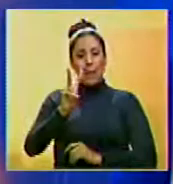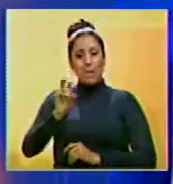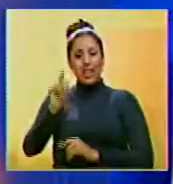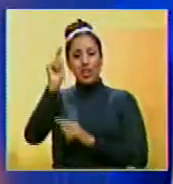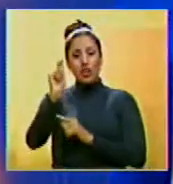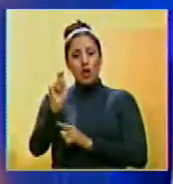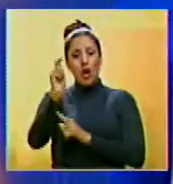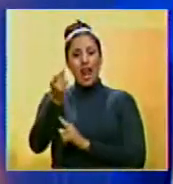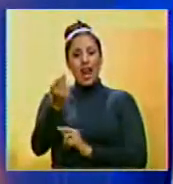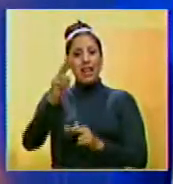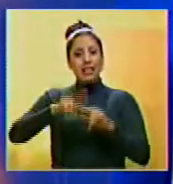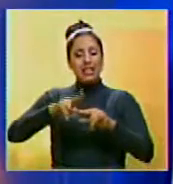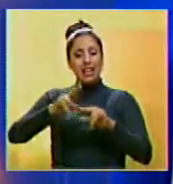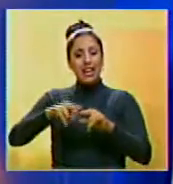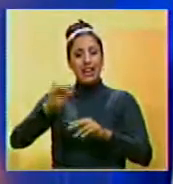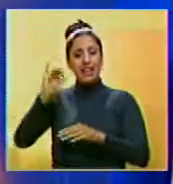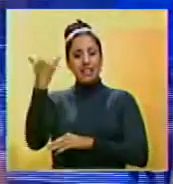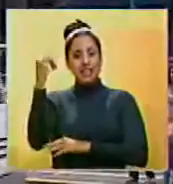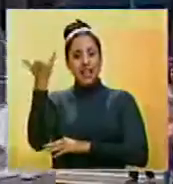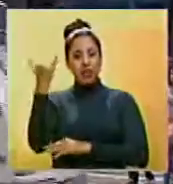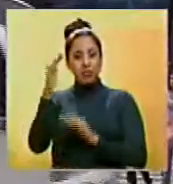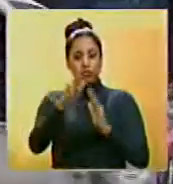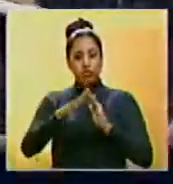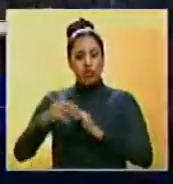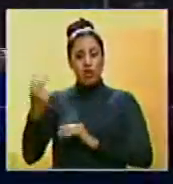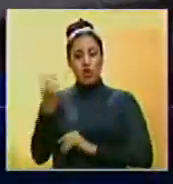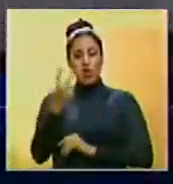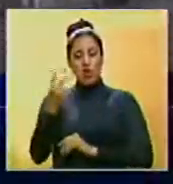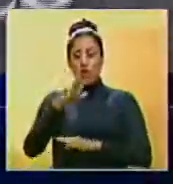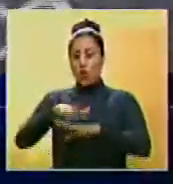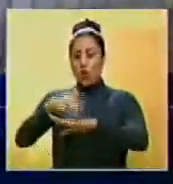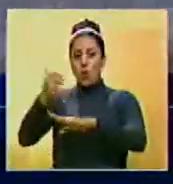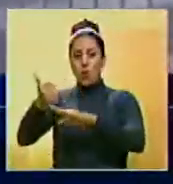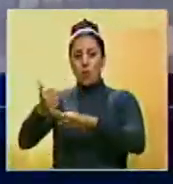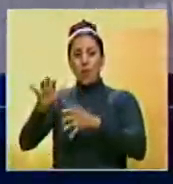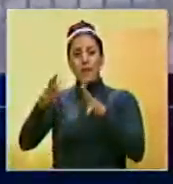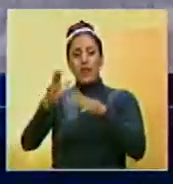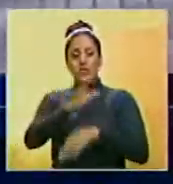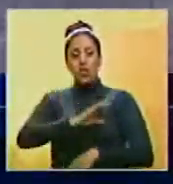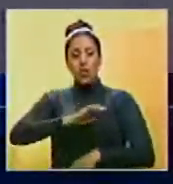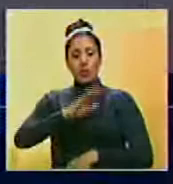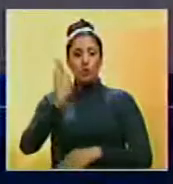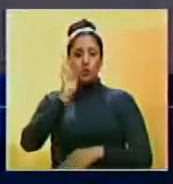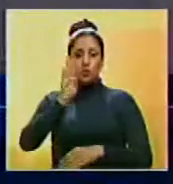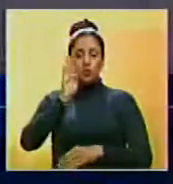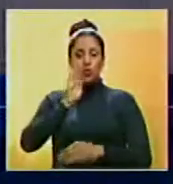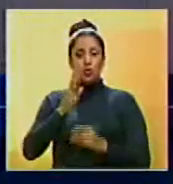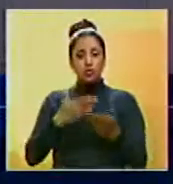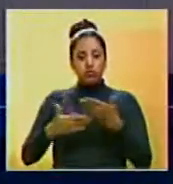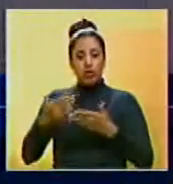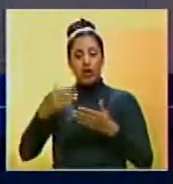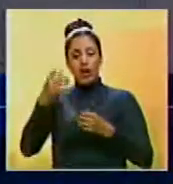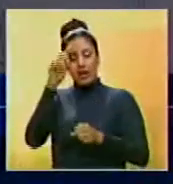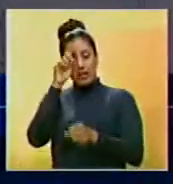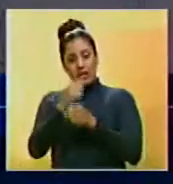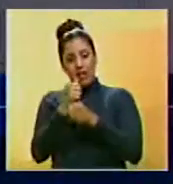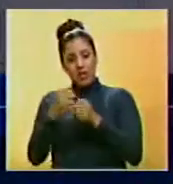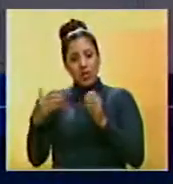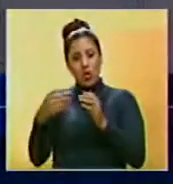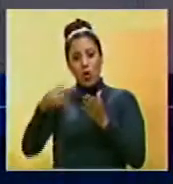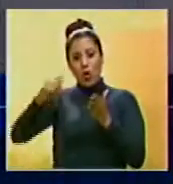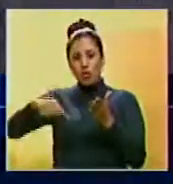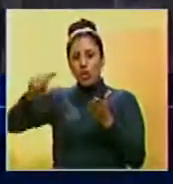toneladas de caraota en el estado de Yaracuy. Ambos son acusados por la presunta comisión de los delitos de concierto de funcionarios con